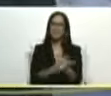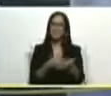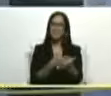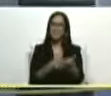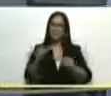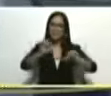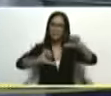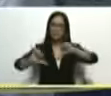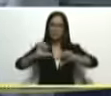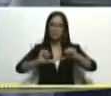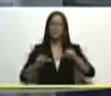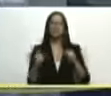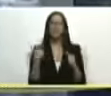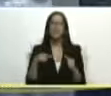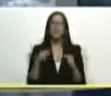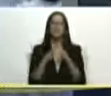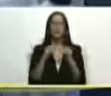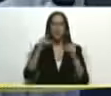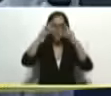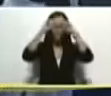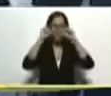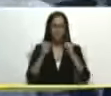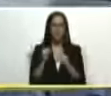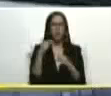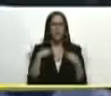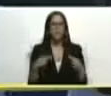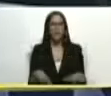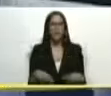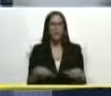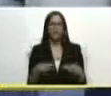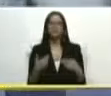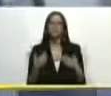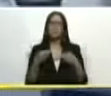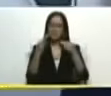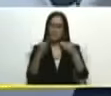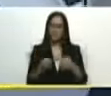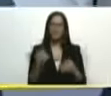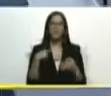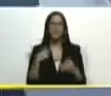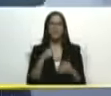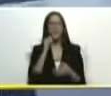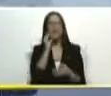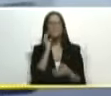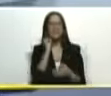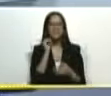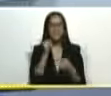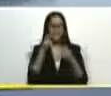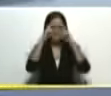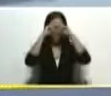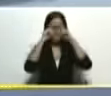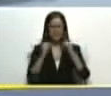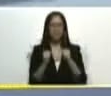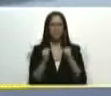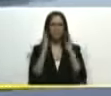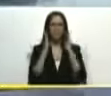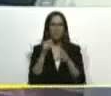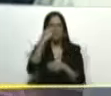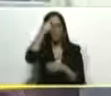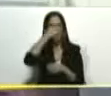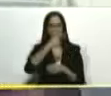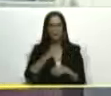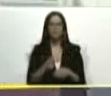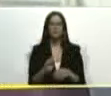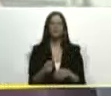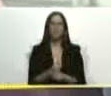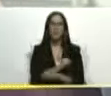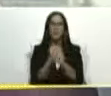potencial humano tenemos profesionales de la salud de calidad tenemos especialistas que van a atender a toda nuestra población y por